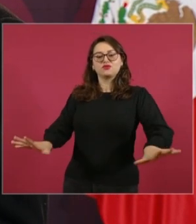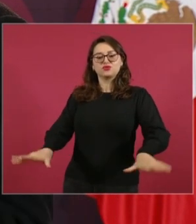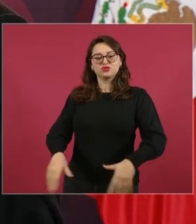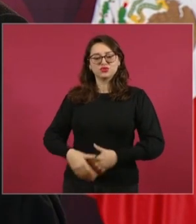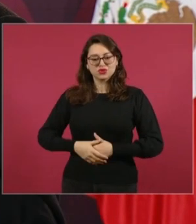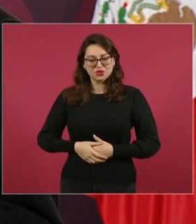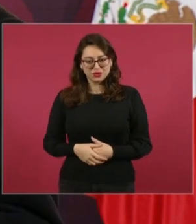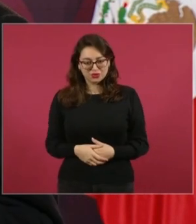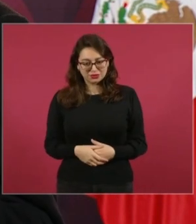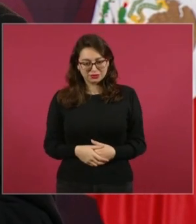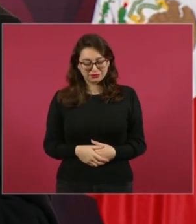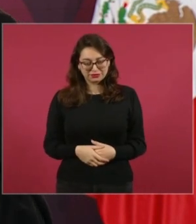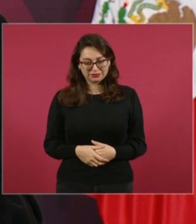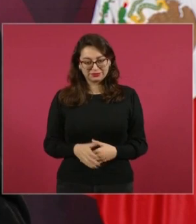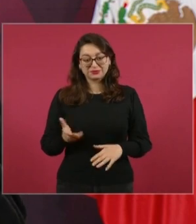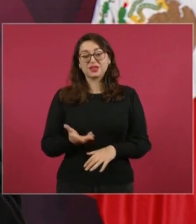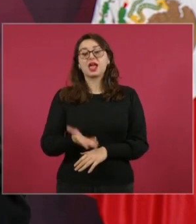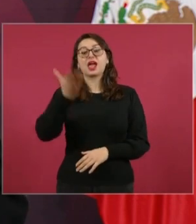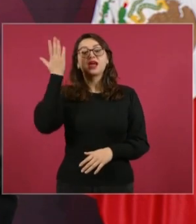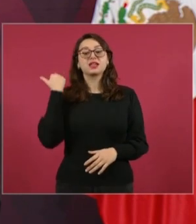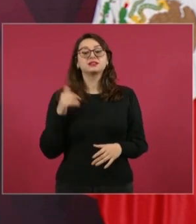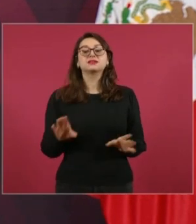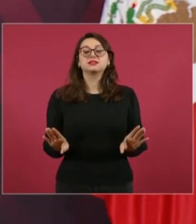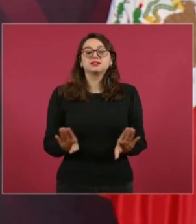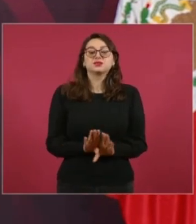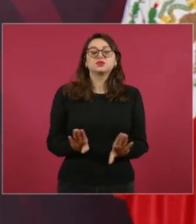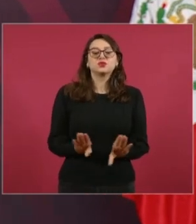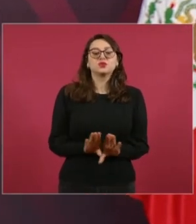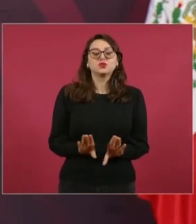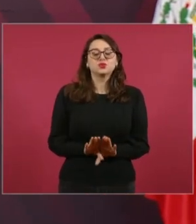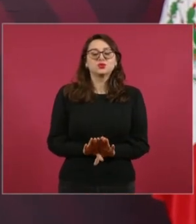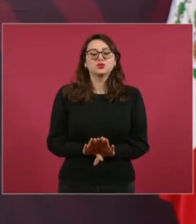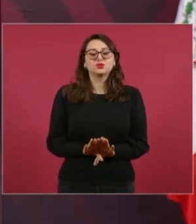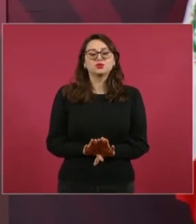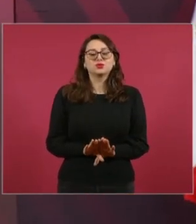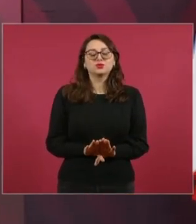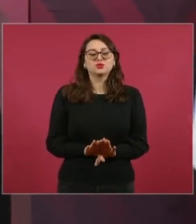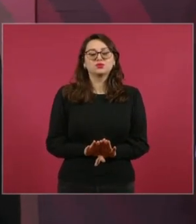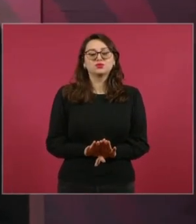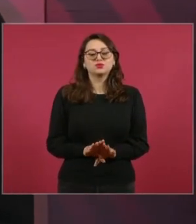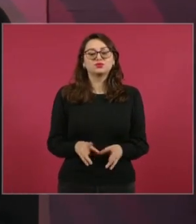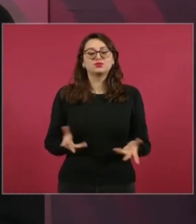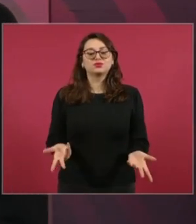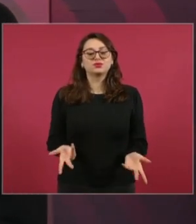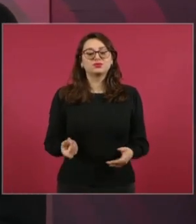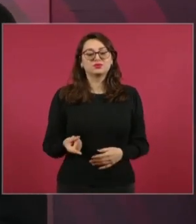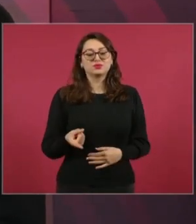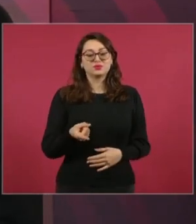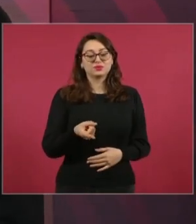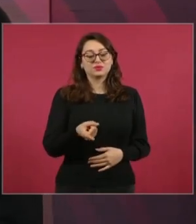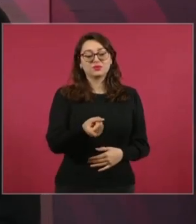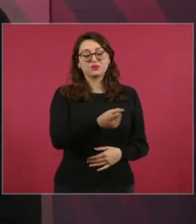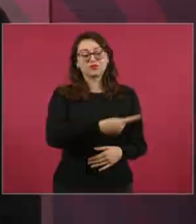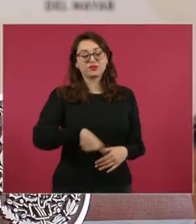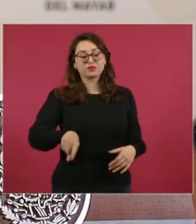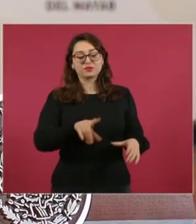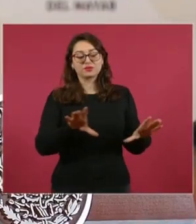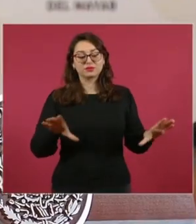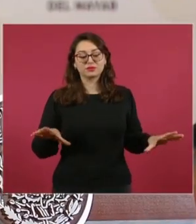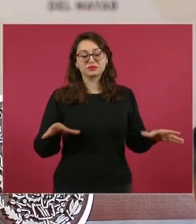Y lo que sucedía antes es que ellos eran los que